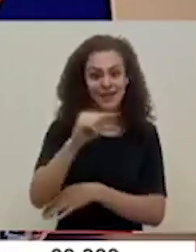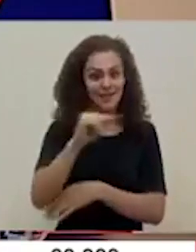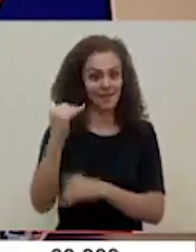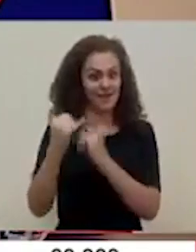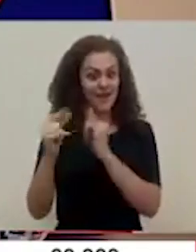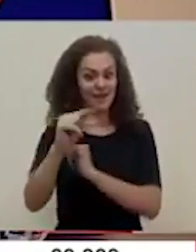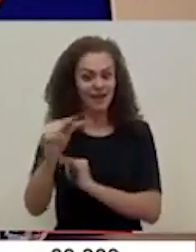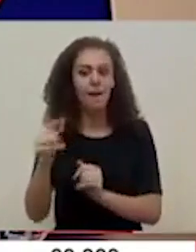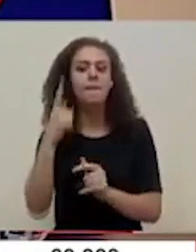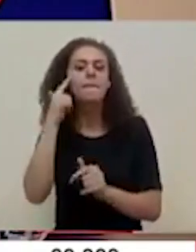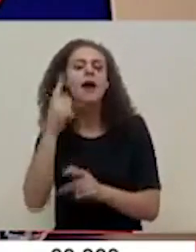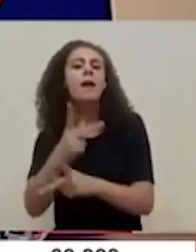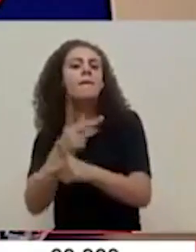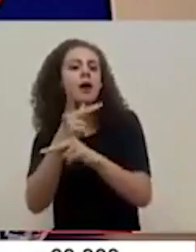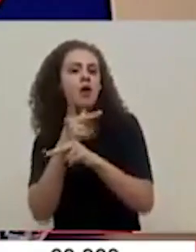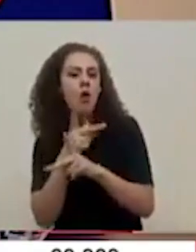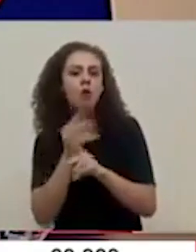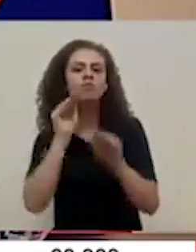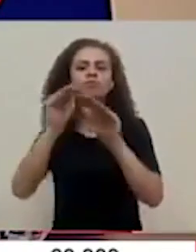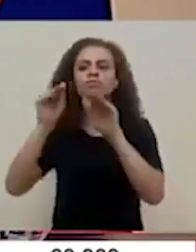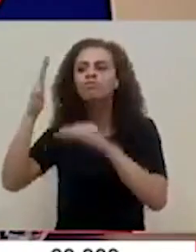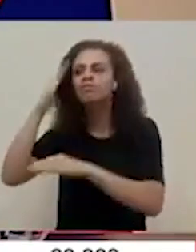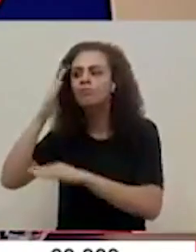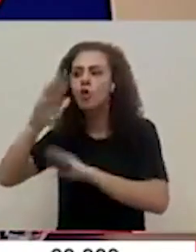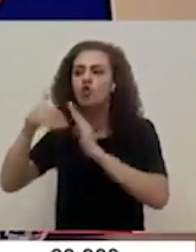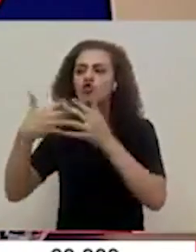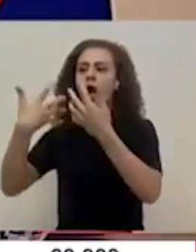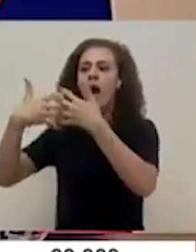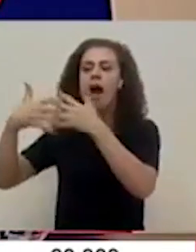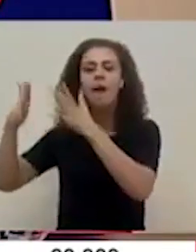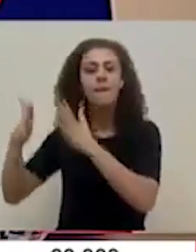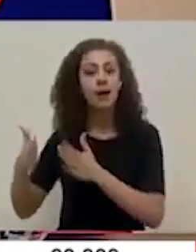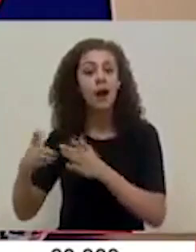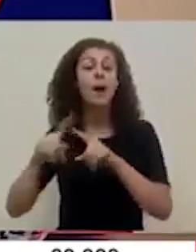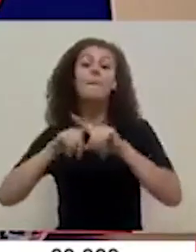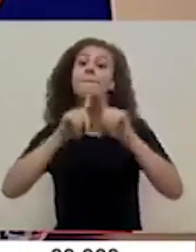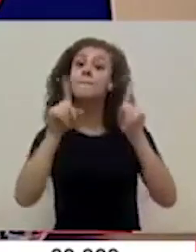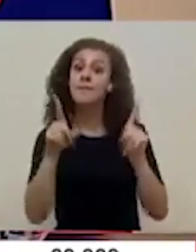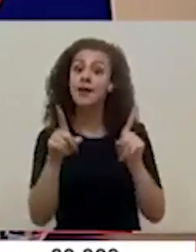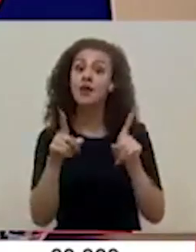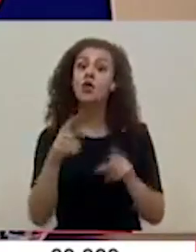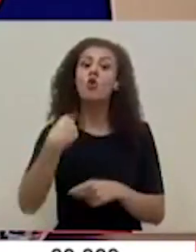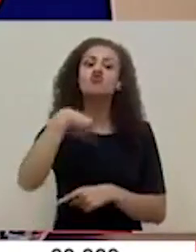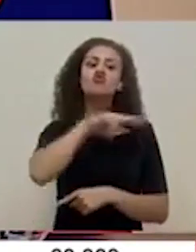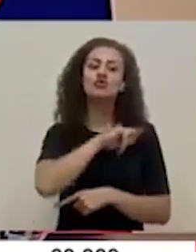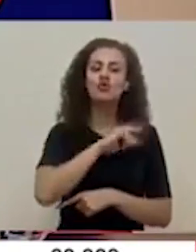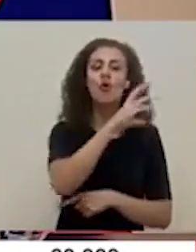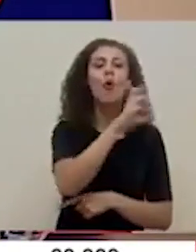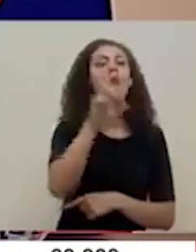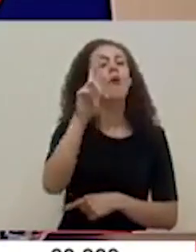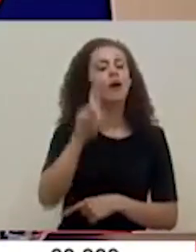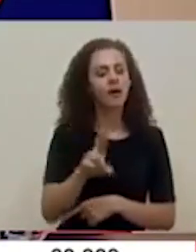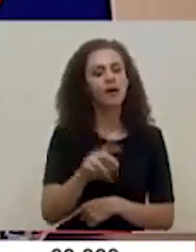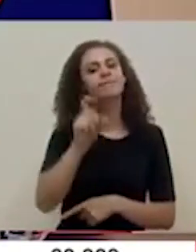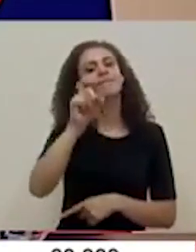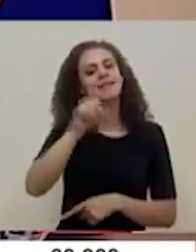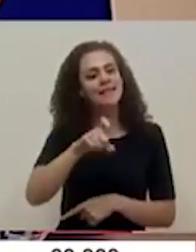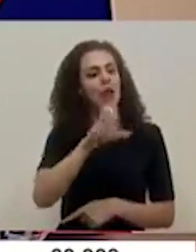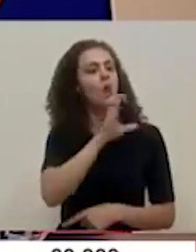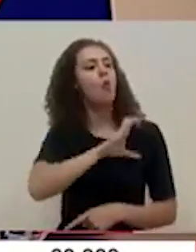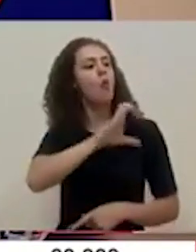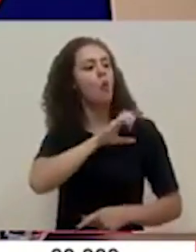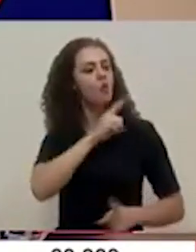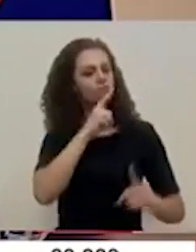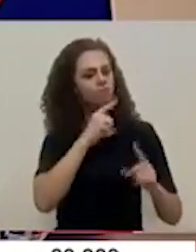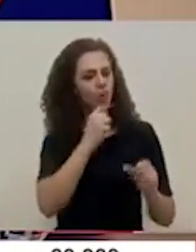de prevención, de concientización a todo el empresariado, pero está en nosotros los costarricenses tener la conducta